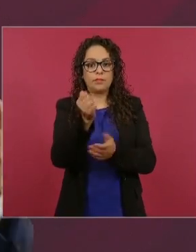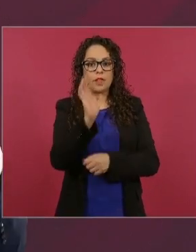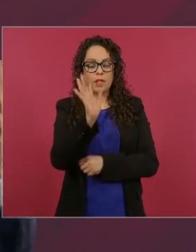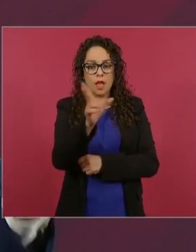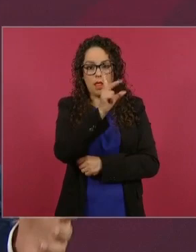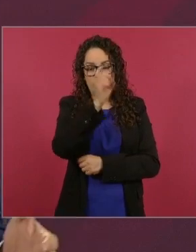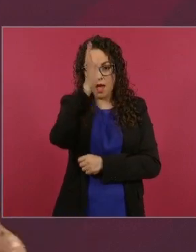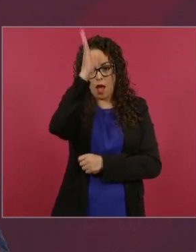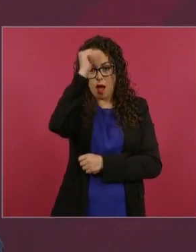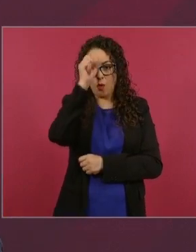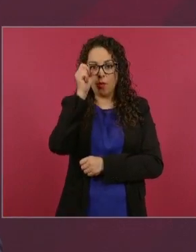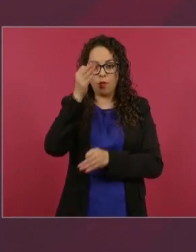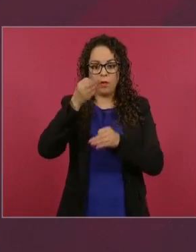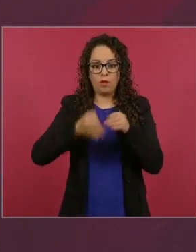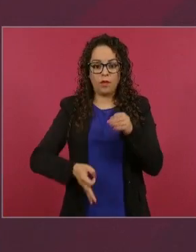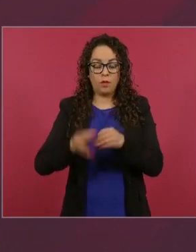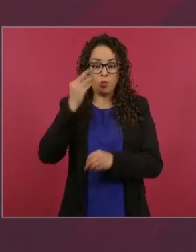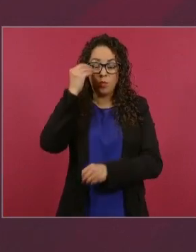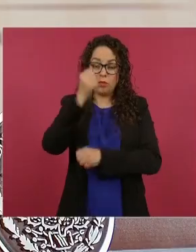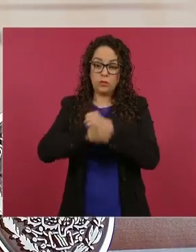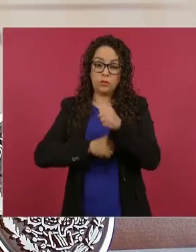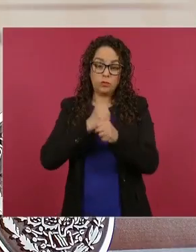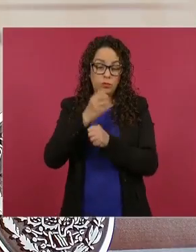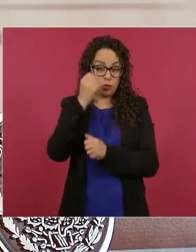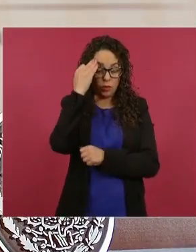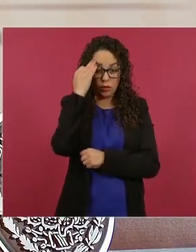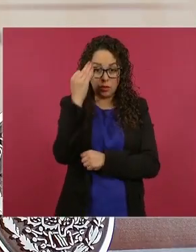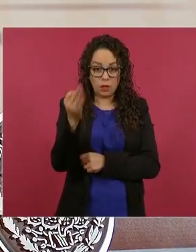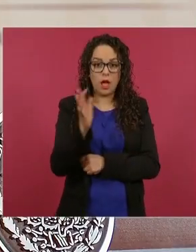se logró después de mucho tiempo